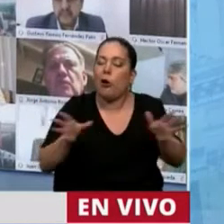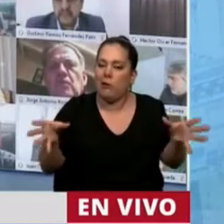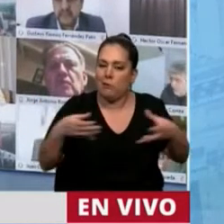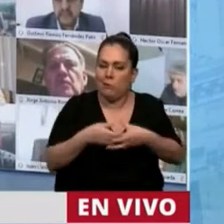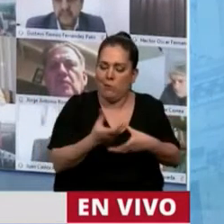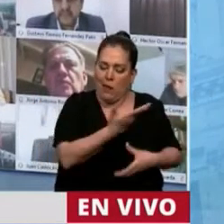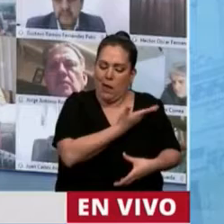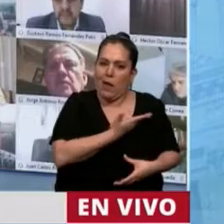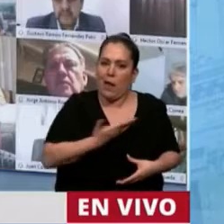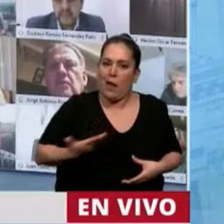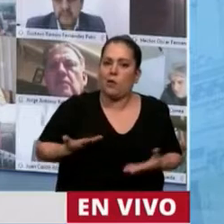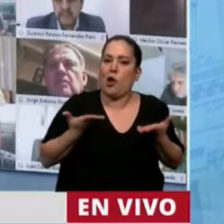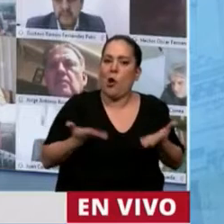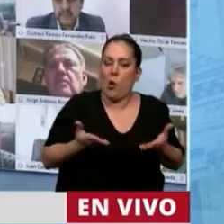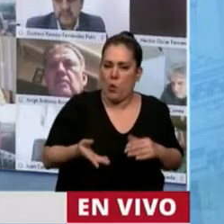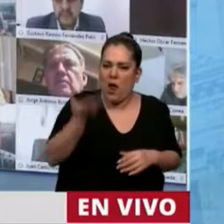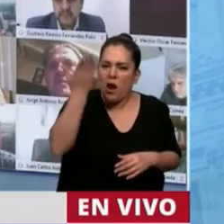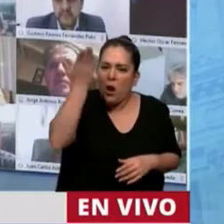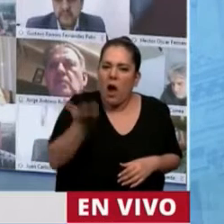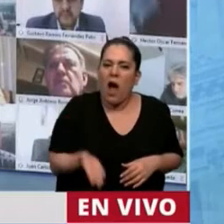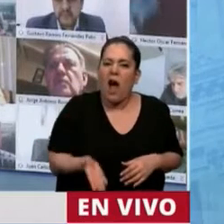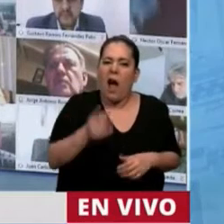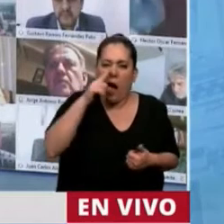deja el pueblo argentino